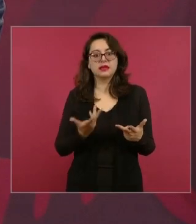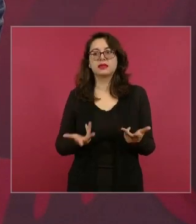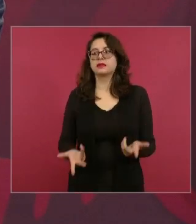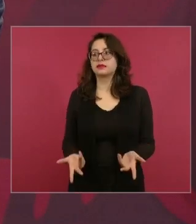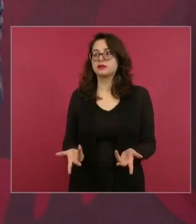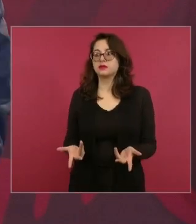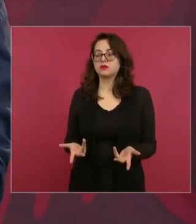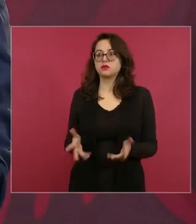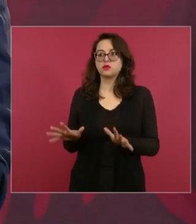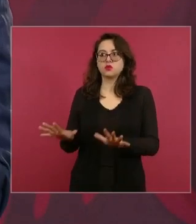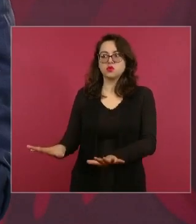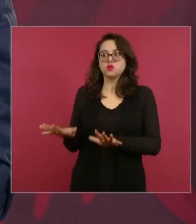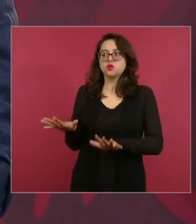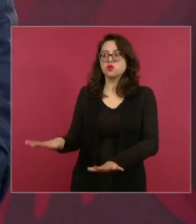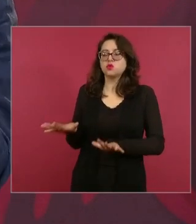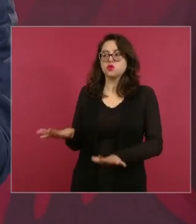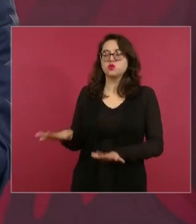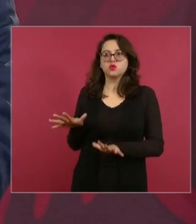O sea,